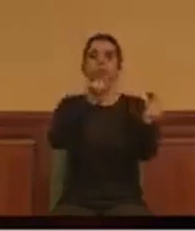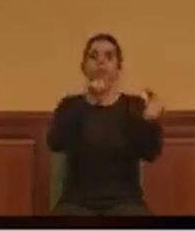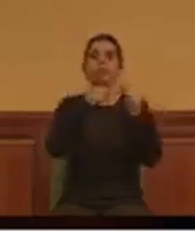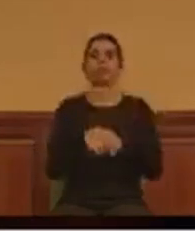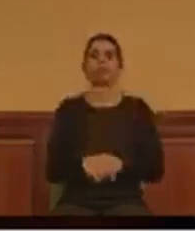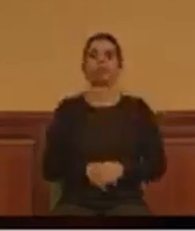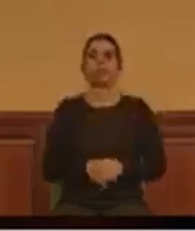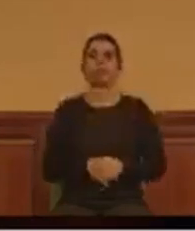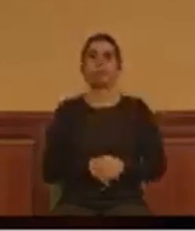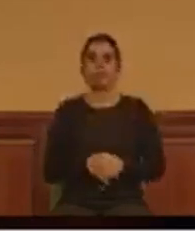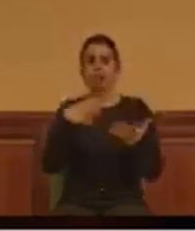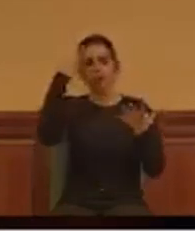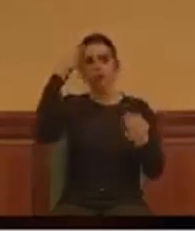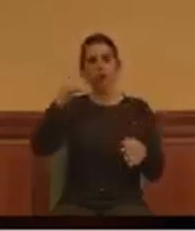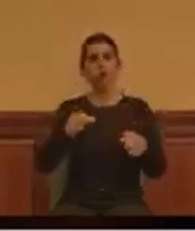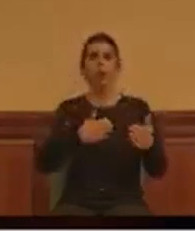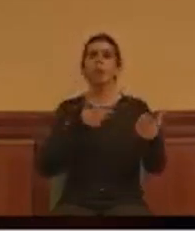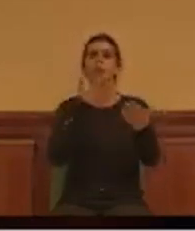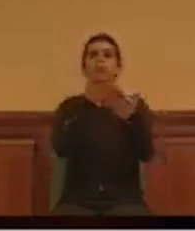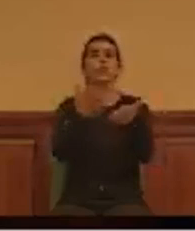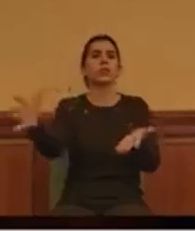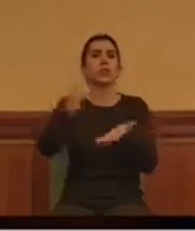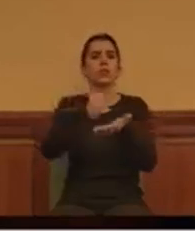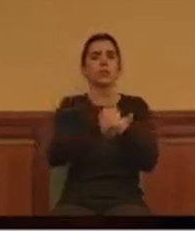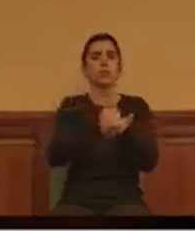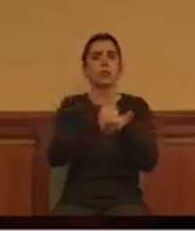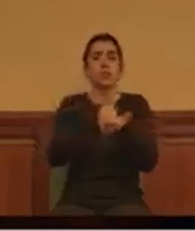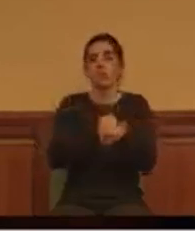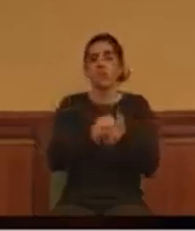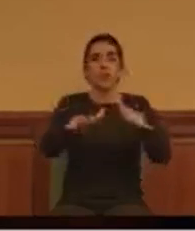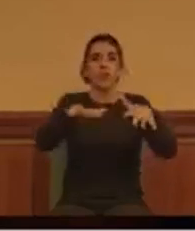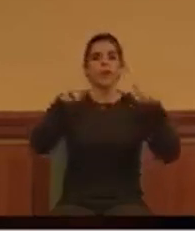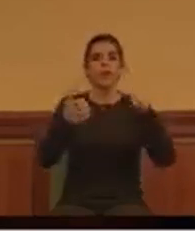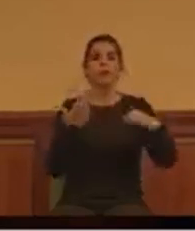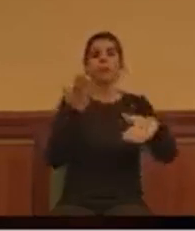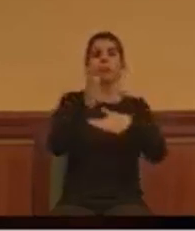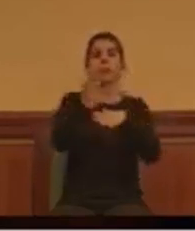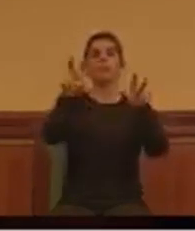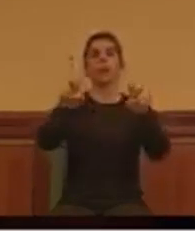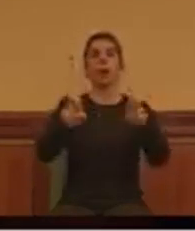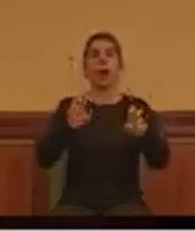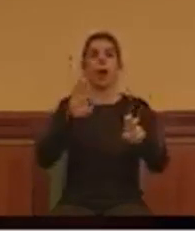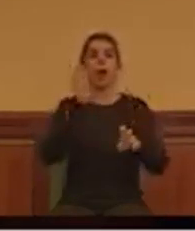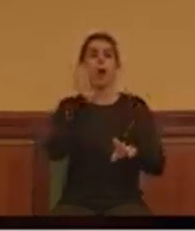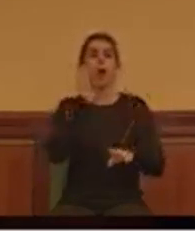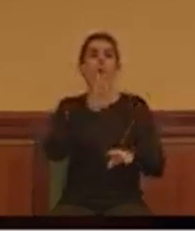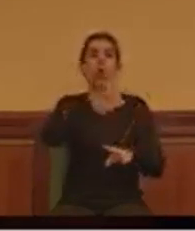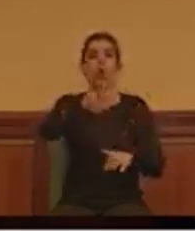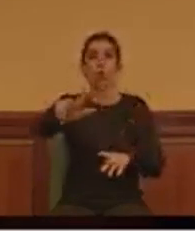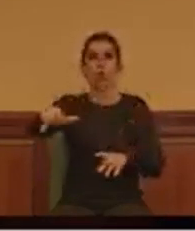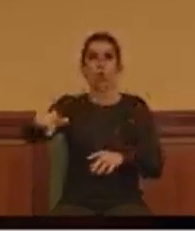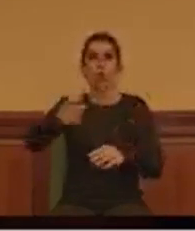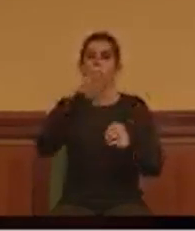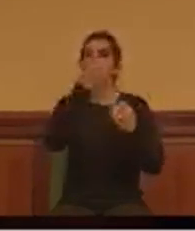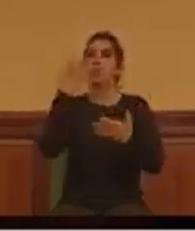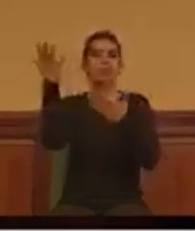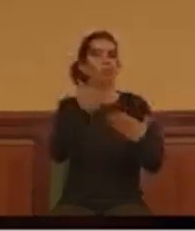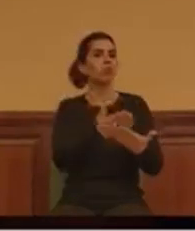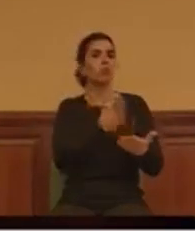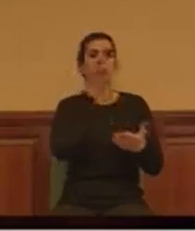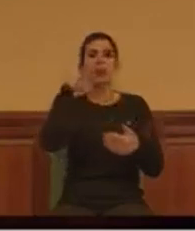toda propuesta a que se debata y que se traiga este pleno sobre corrupción es bienvenida, porque la corrupción atraviesa